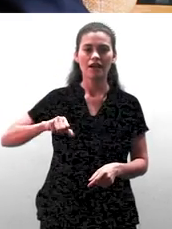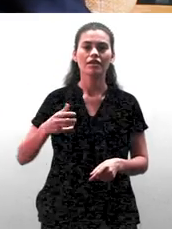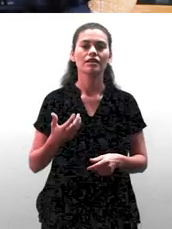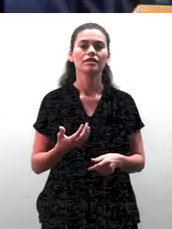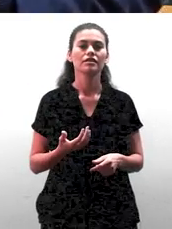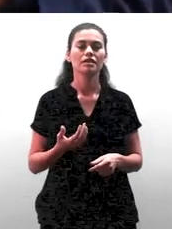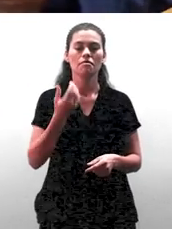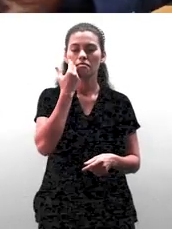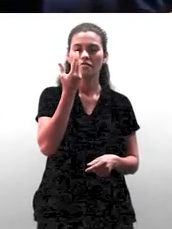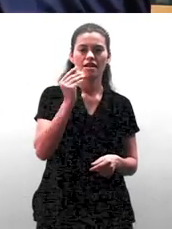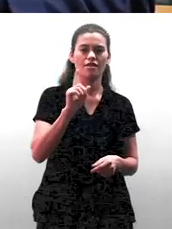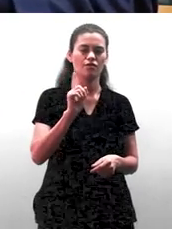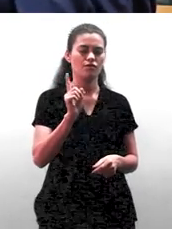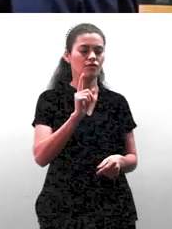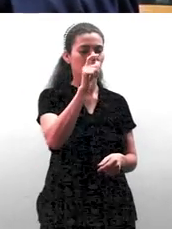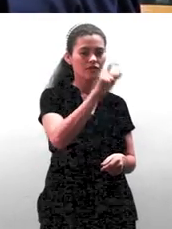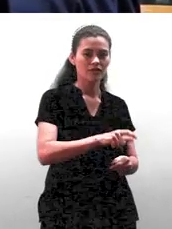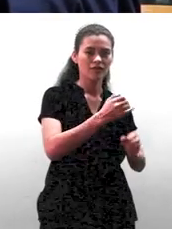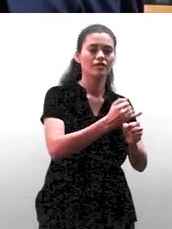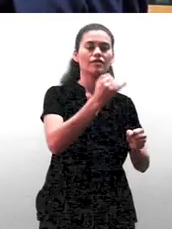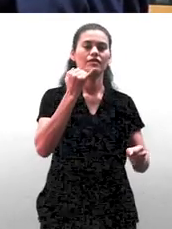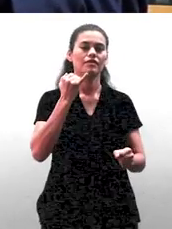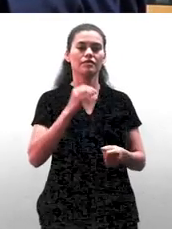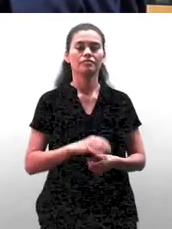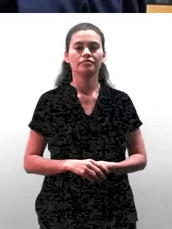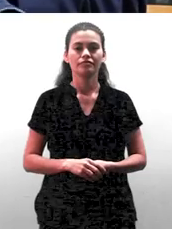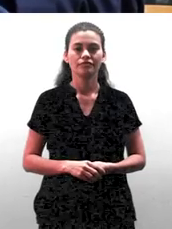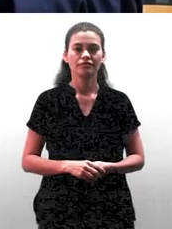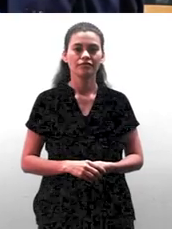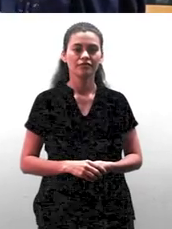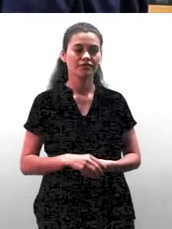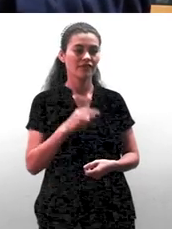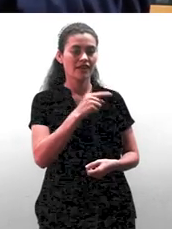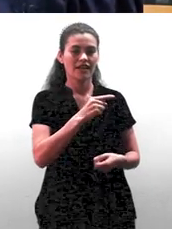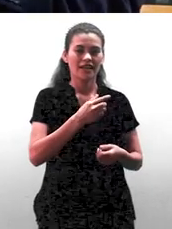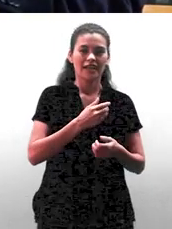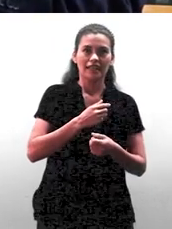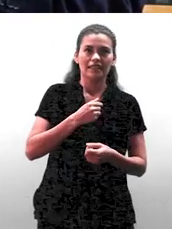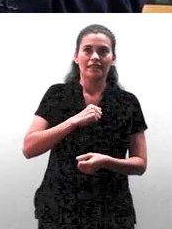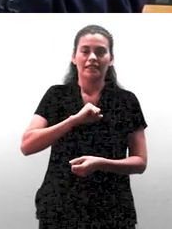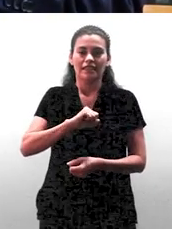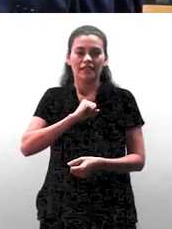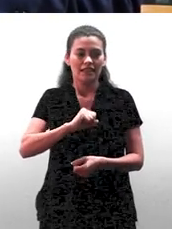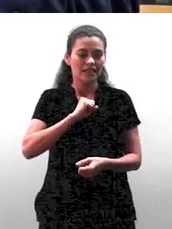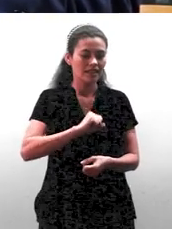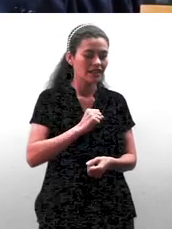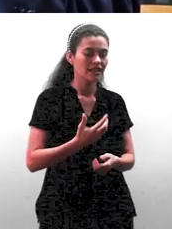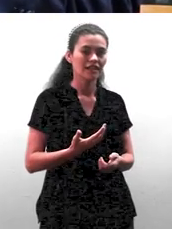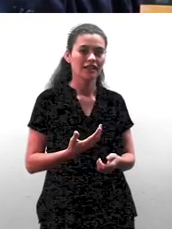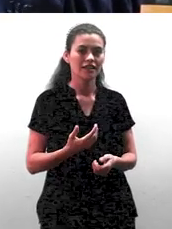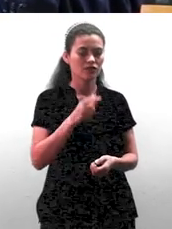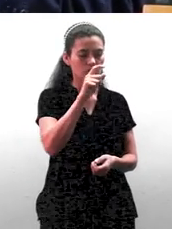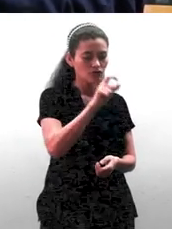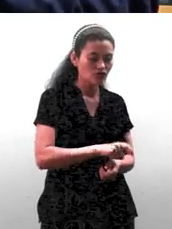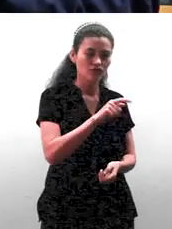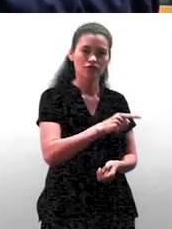¿a qué no tenerle miedo a la autonomía de los hijos? Para que no sientan, digamos, ese puñalcito en el corazón cada vez que un niño dice, yo lo voy